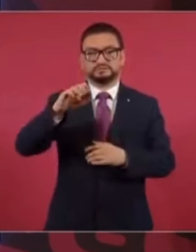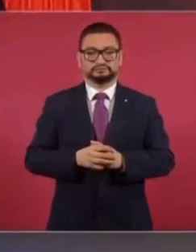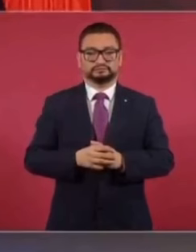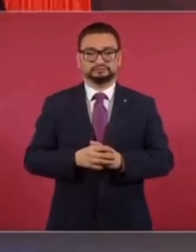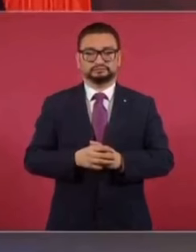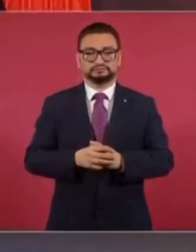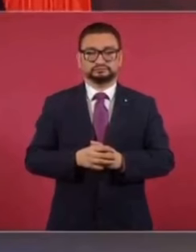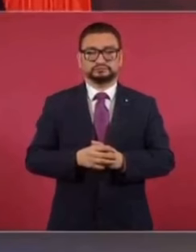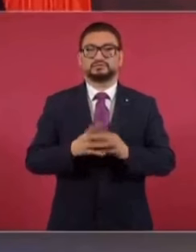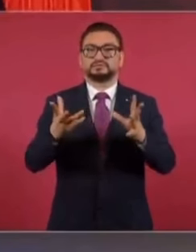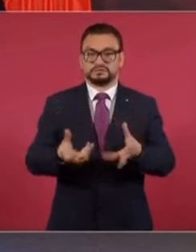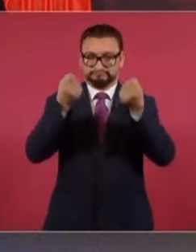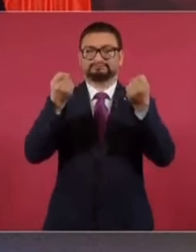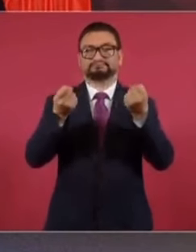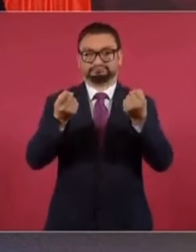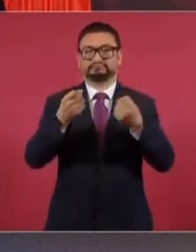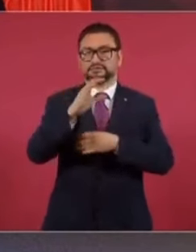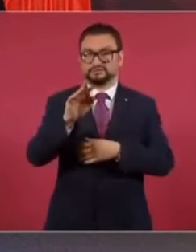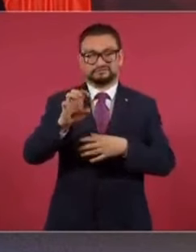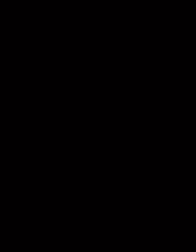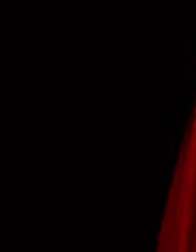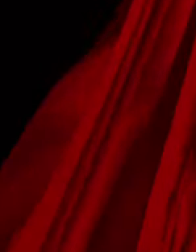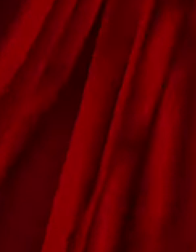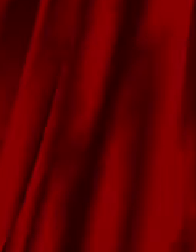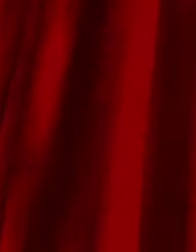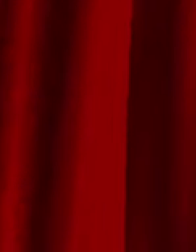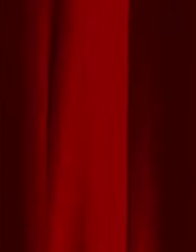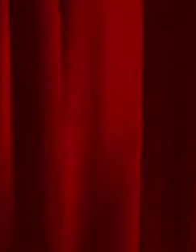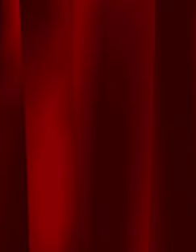60%. Se rescató la Comisión Federal. Y...